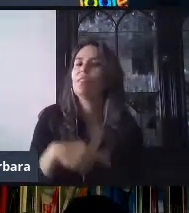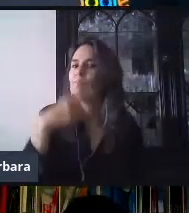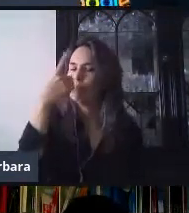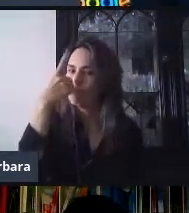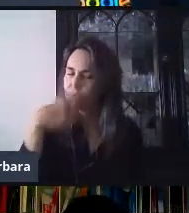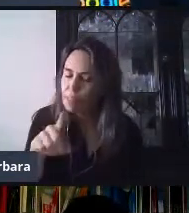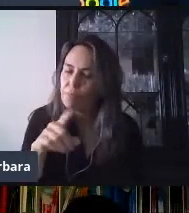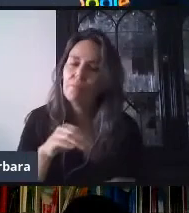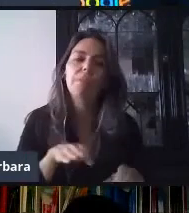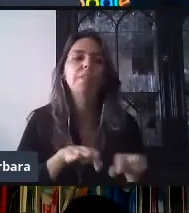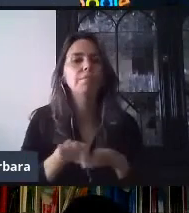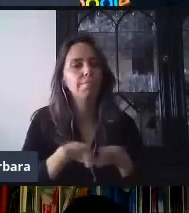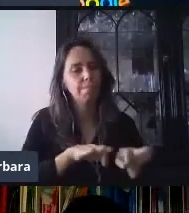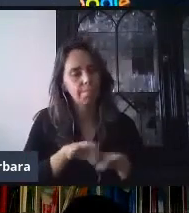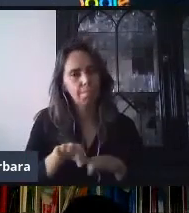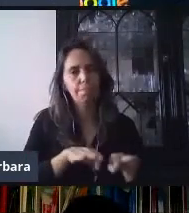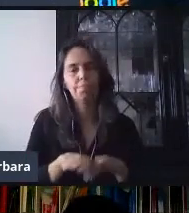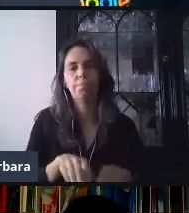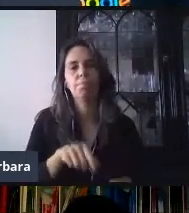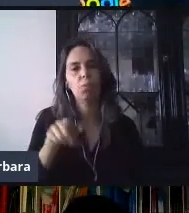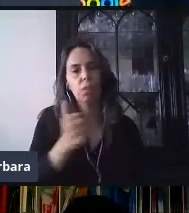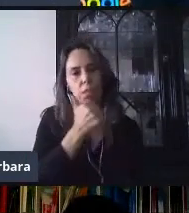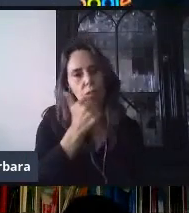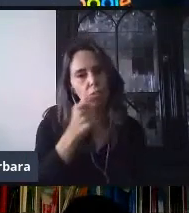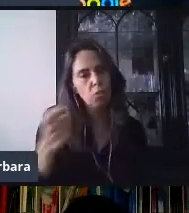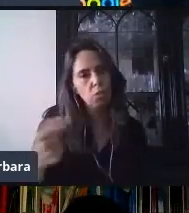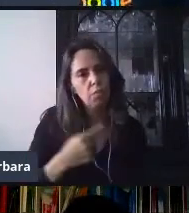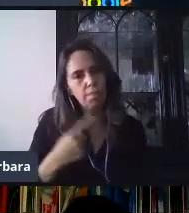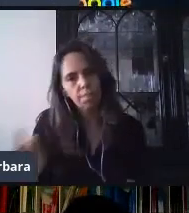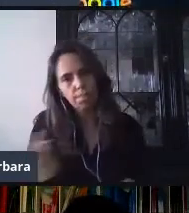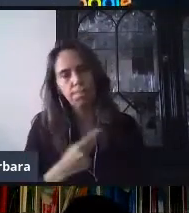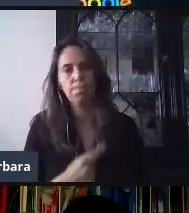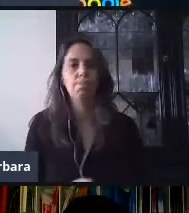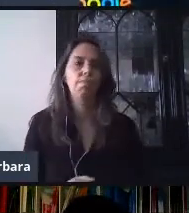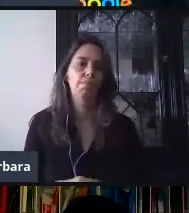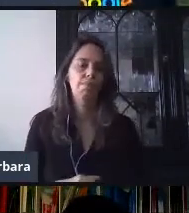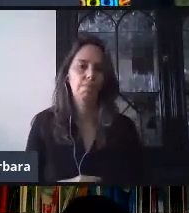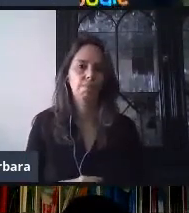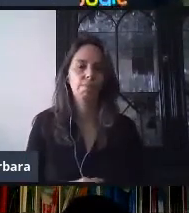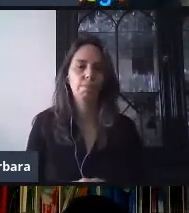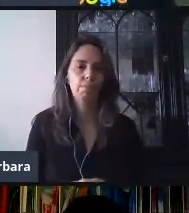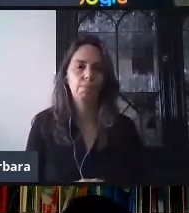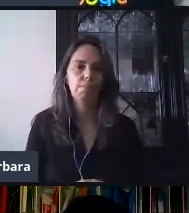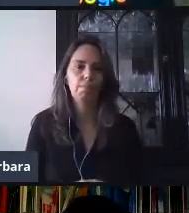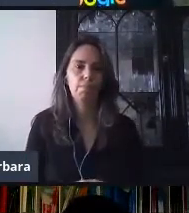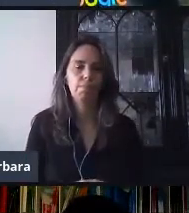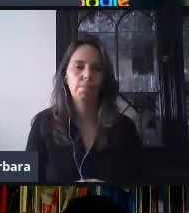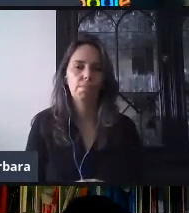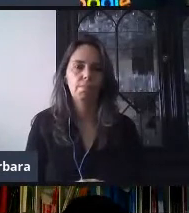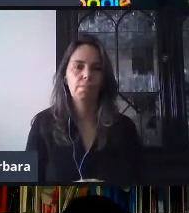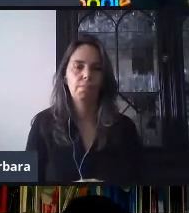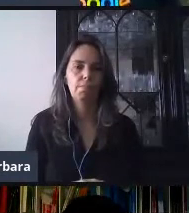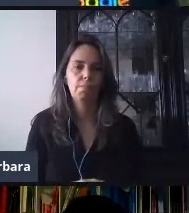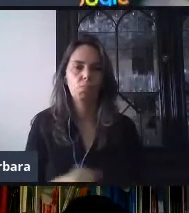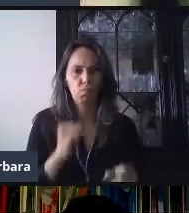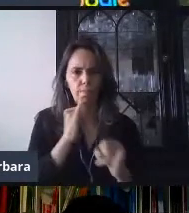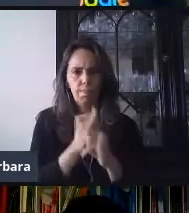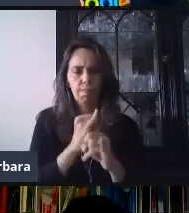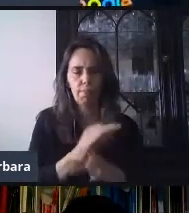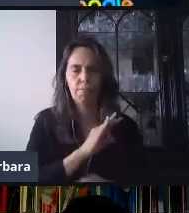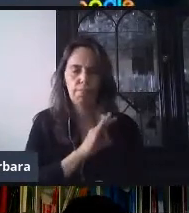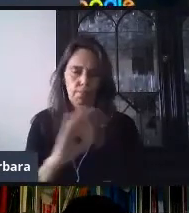mucho ese trabajo que generalmente hacen día a día con sus estudiantes. Y a la distancia, pues, va a ser muy útil.